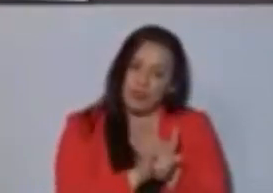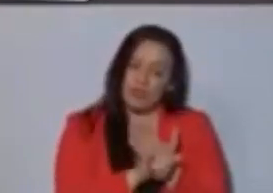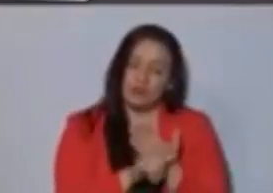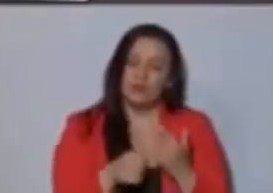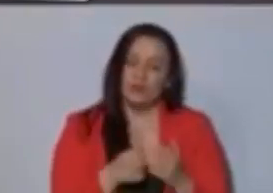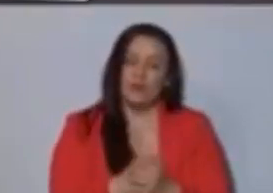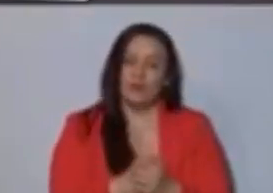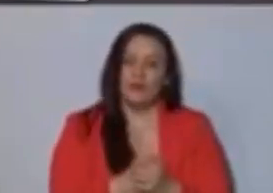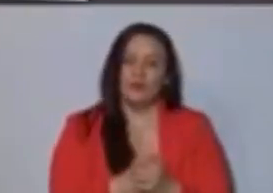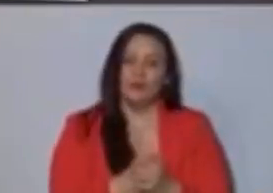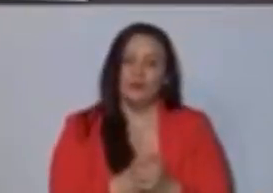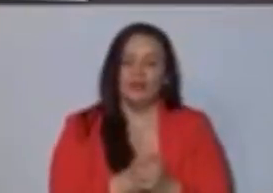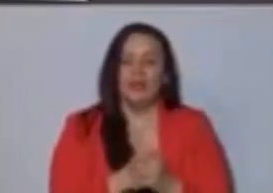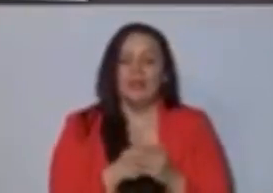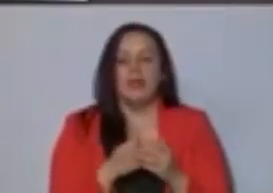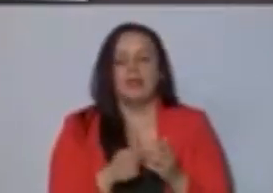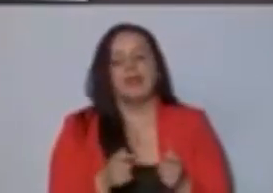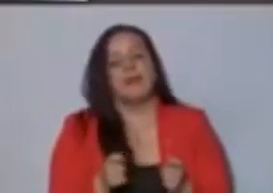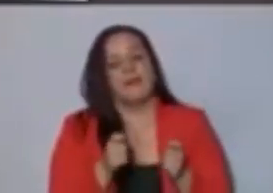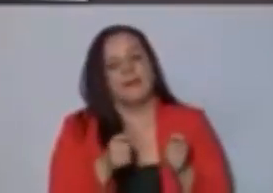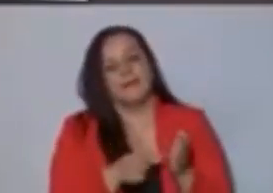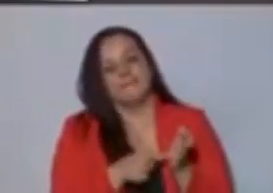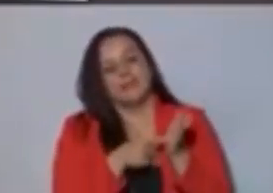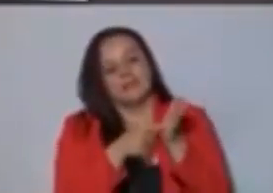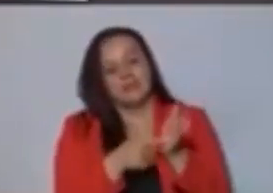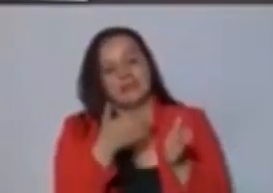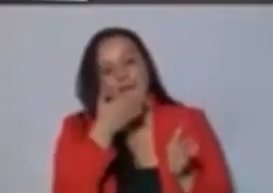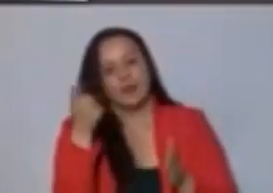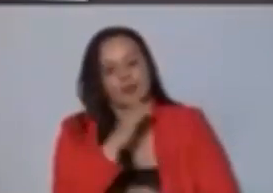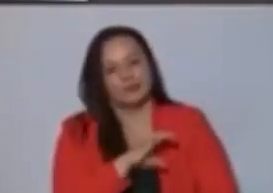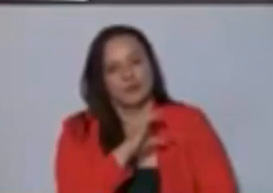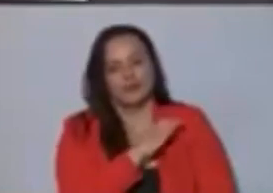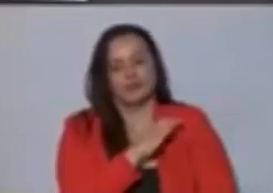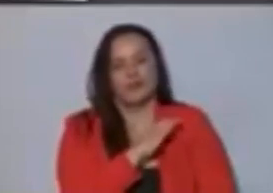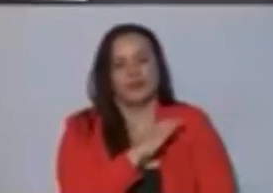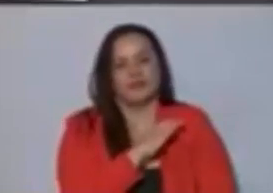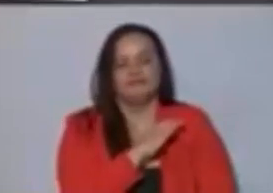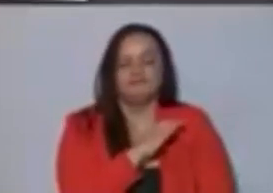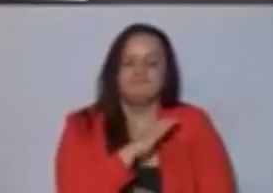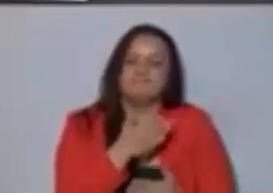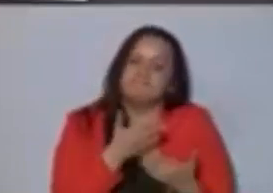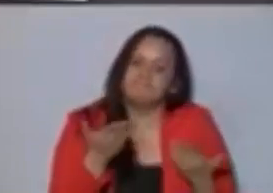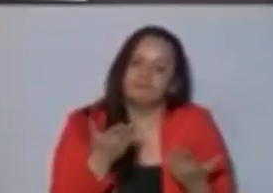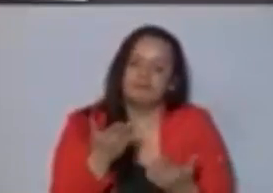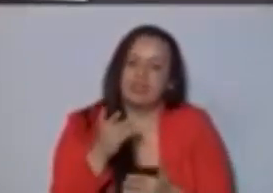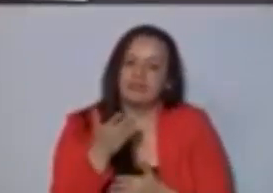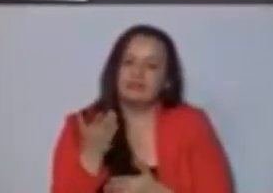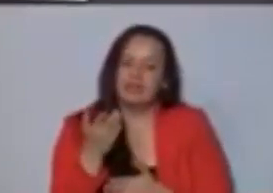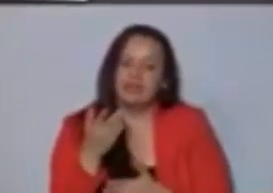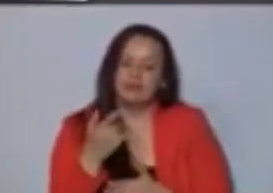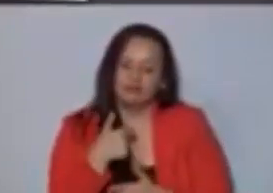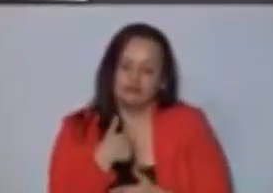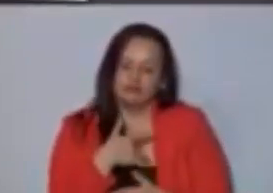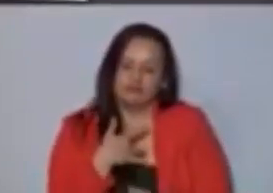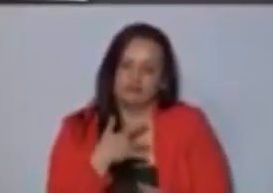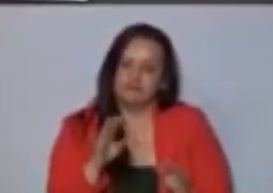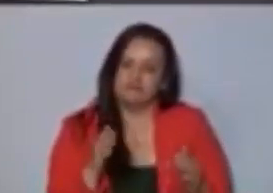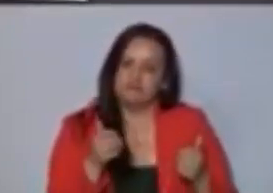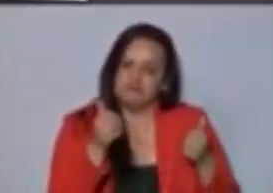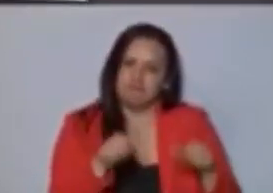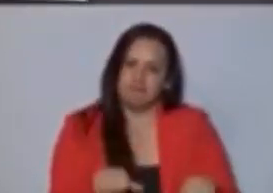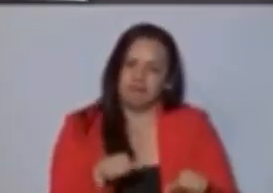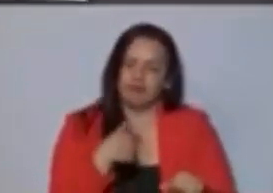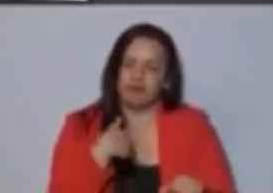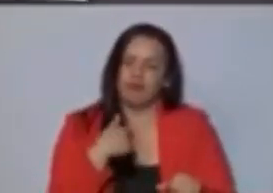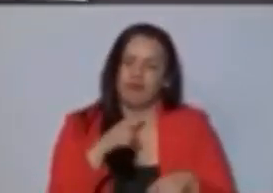presenta mejores condiciones y con las cuales, pues por supuesto que estoy de acuerdo y